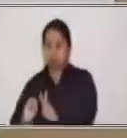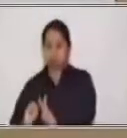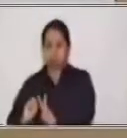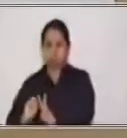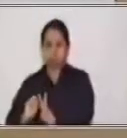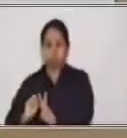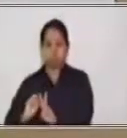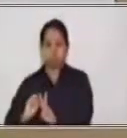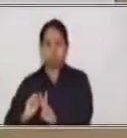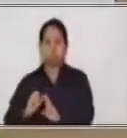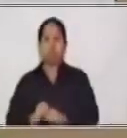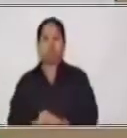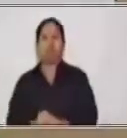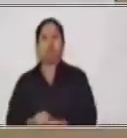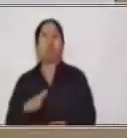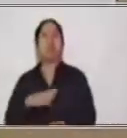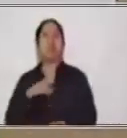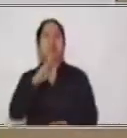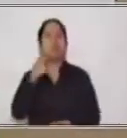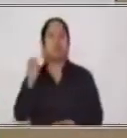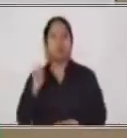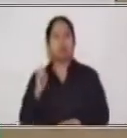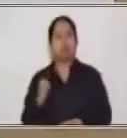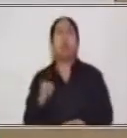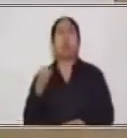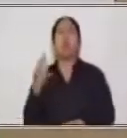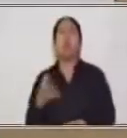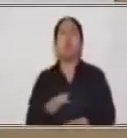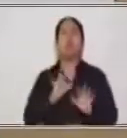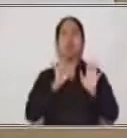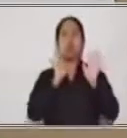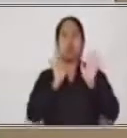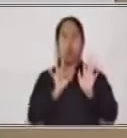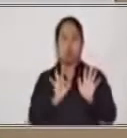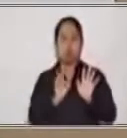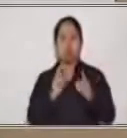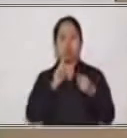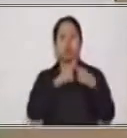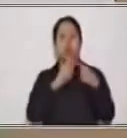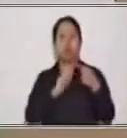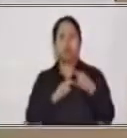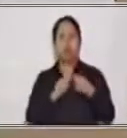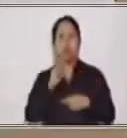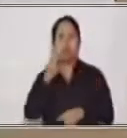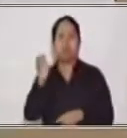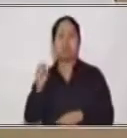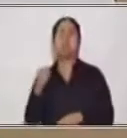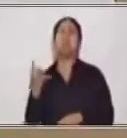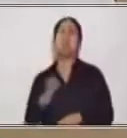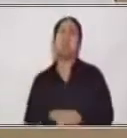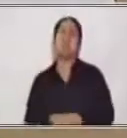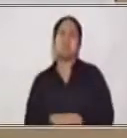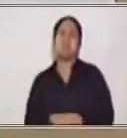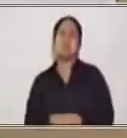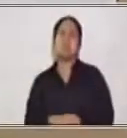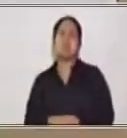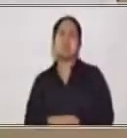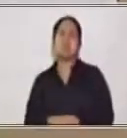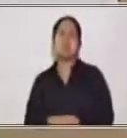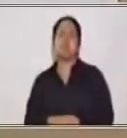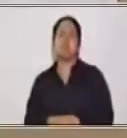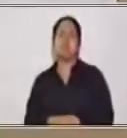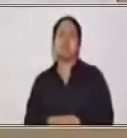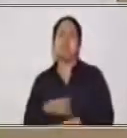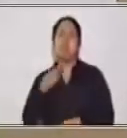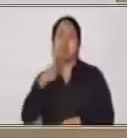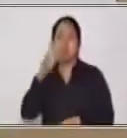un 20. ¿Sí? ¿Cuántos 8 caben en un 20? ¿Cuántos son? 2. Muy bien,